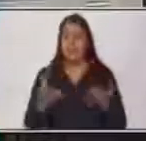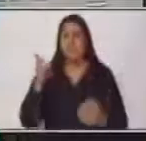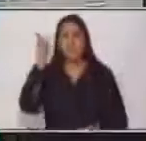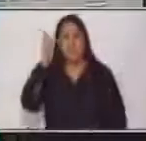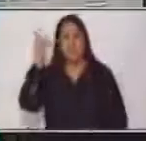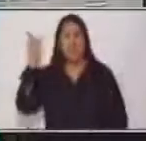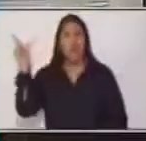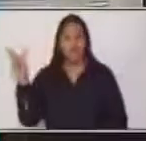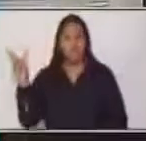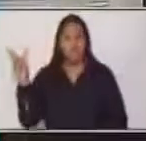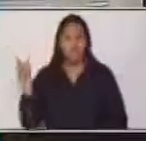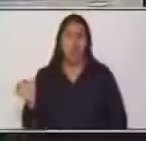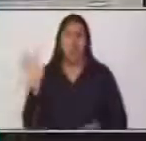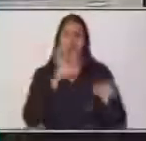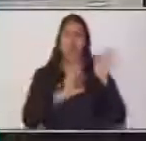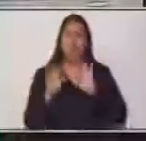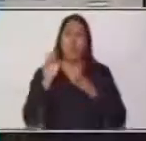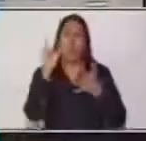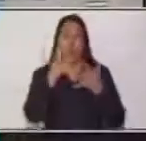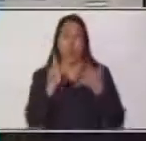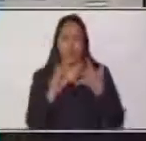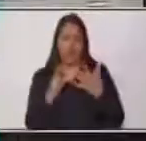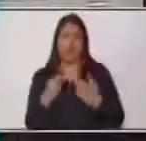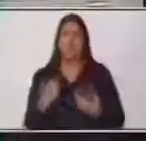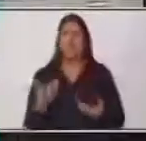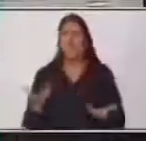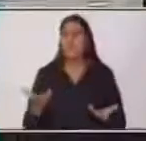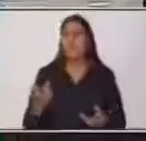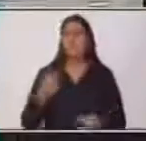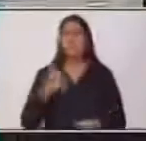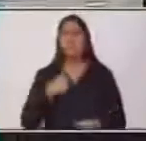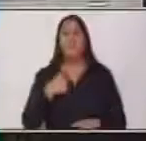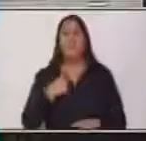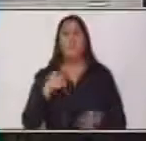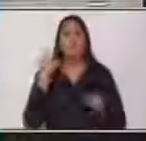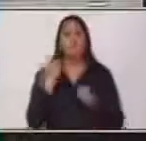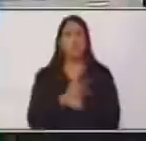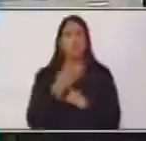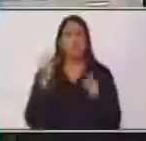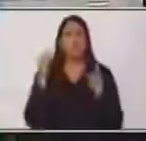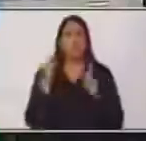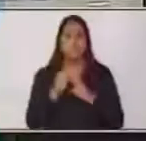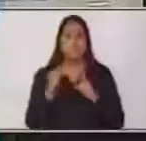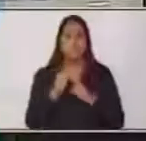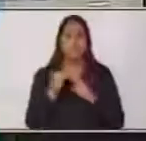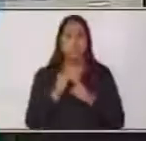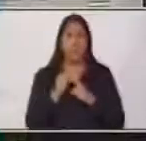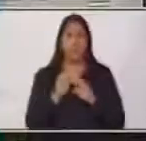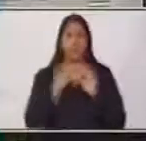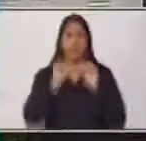Una característica en donde, a través de las palabras, usted pueda